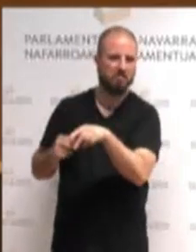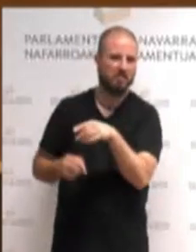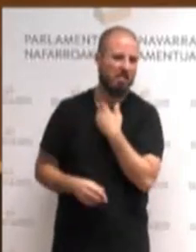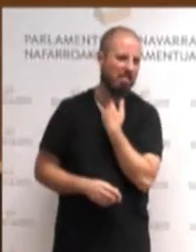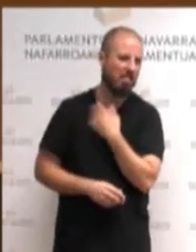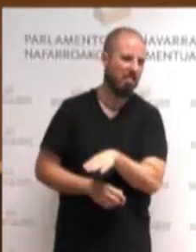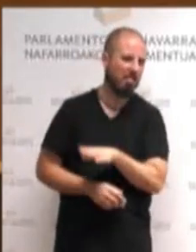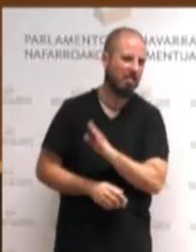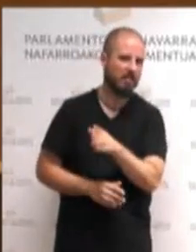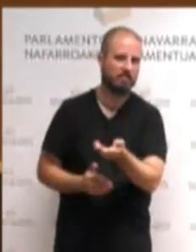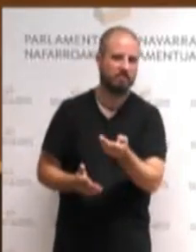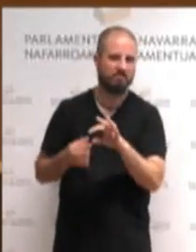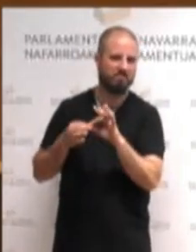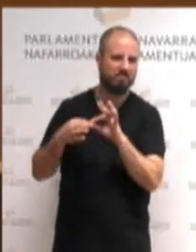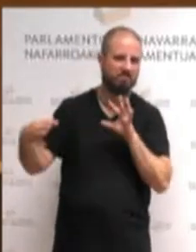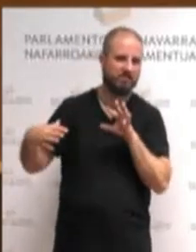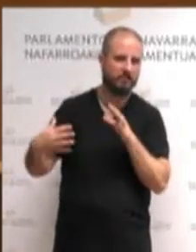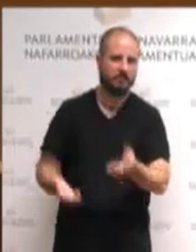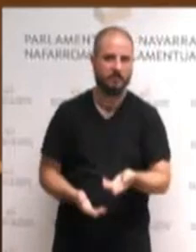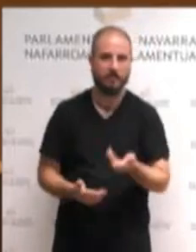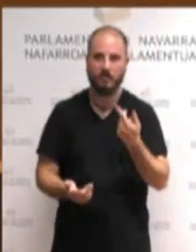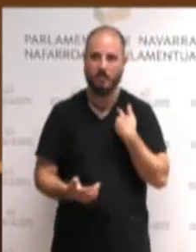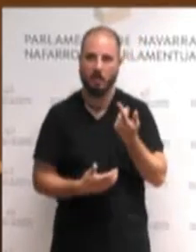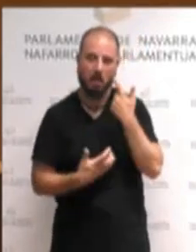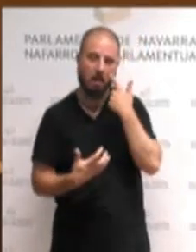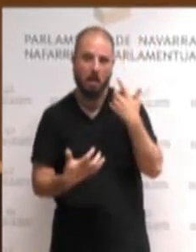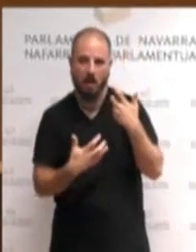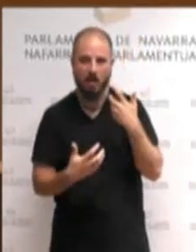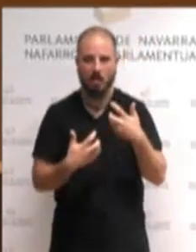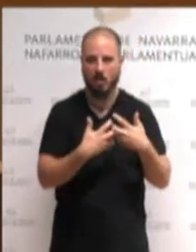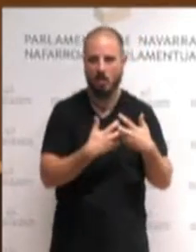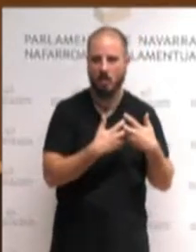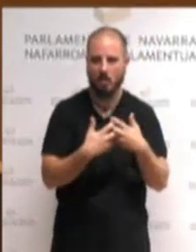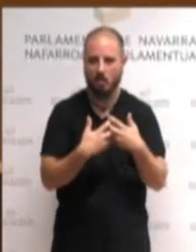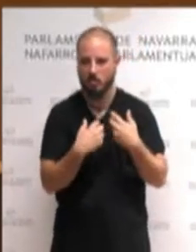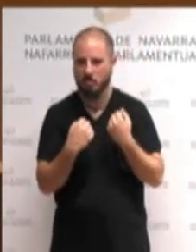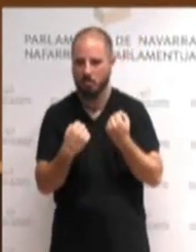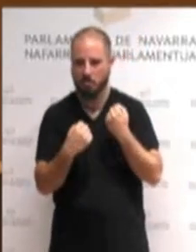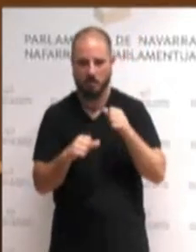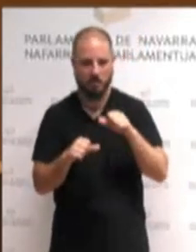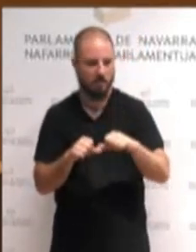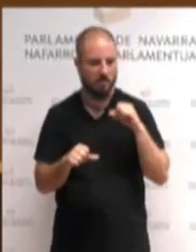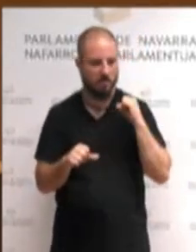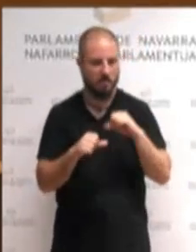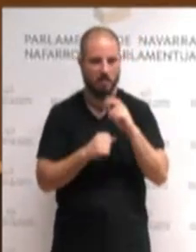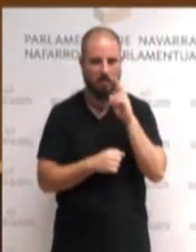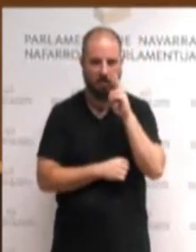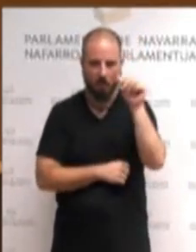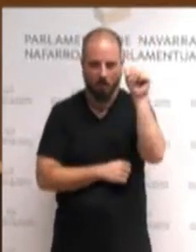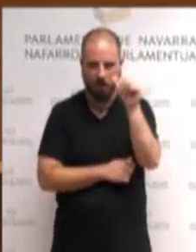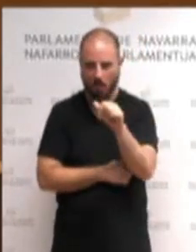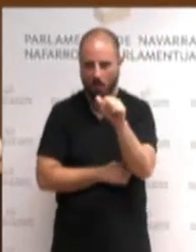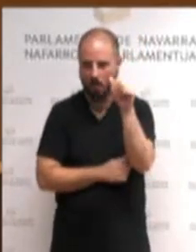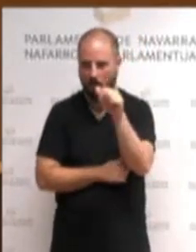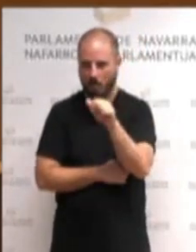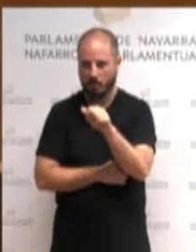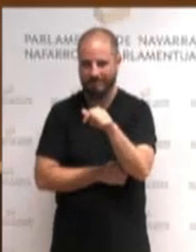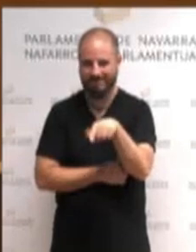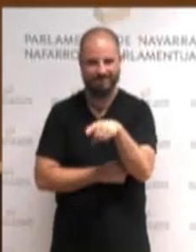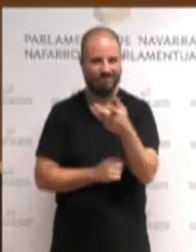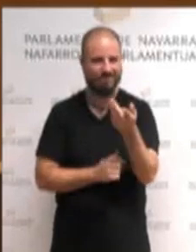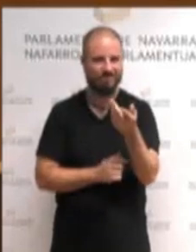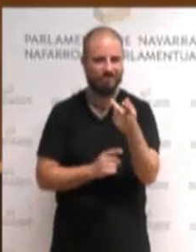eszenifikazio, eta botere borrokek, zerikusia undia daukate erritarren zentzazio horrekin.